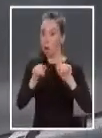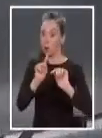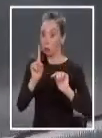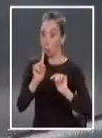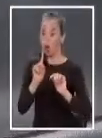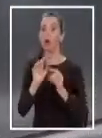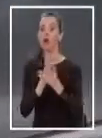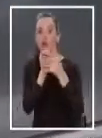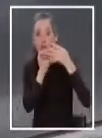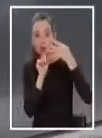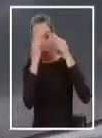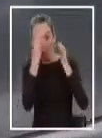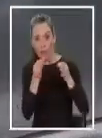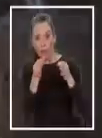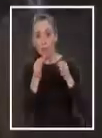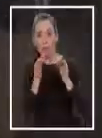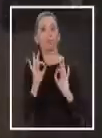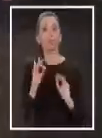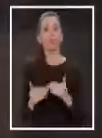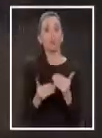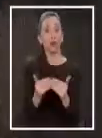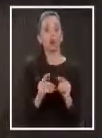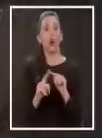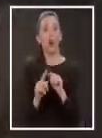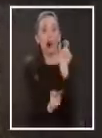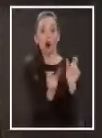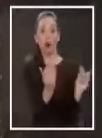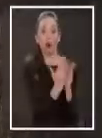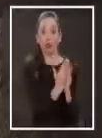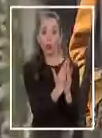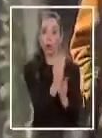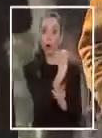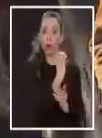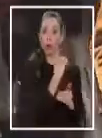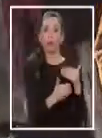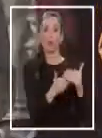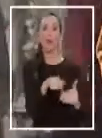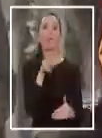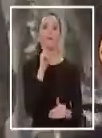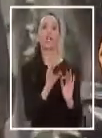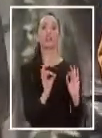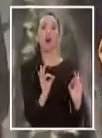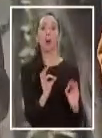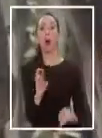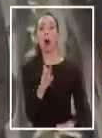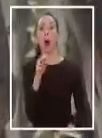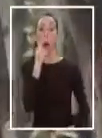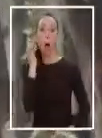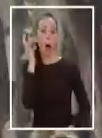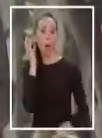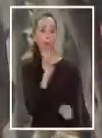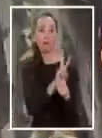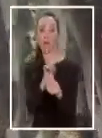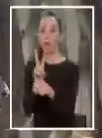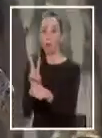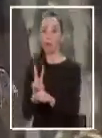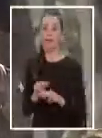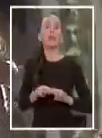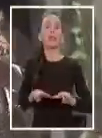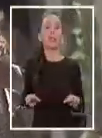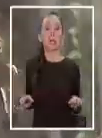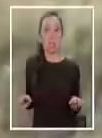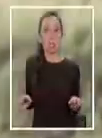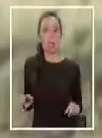lo menos, todas las medidas que se han tomado han funcionado. El resto del colegio funcionó este viernes con normalidad. Los apoderados y docentes están